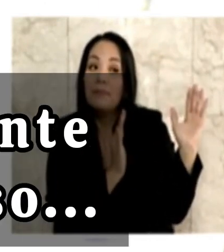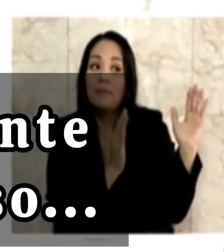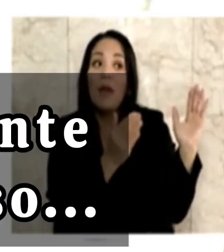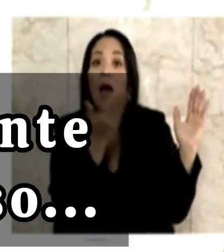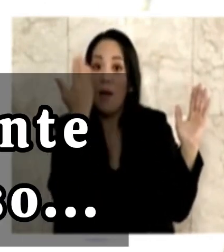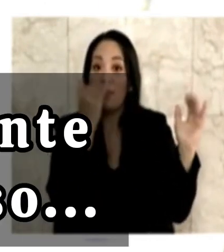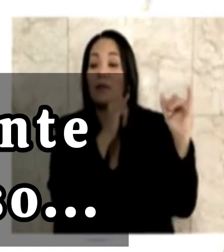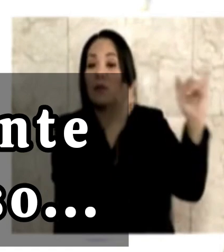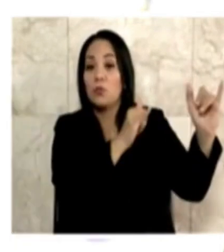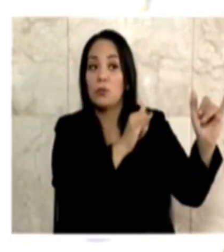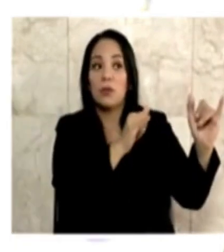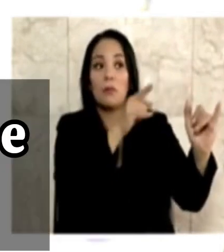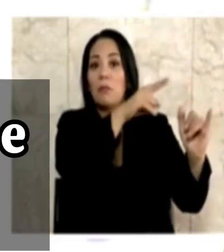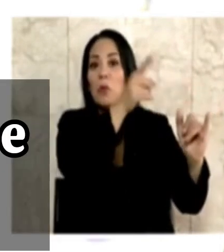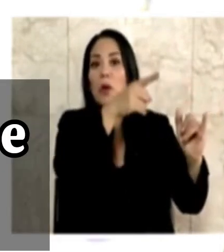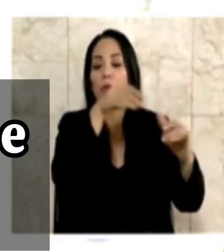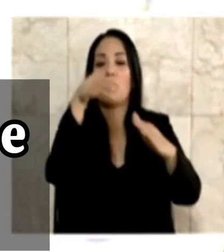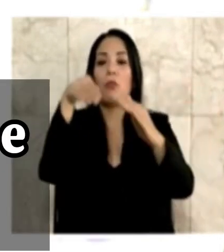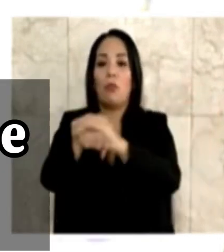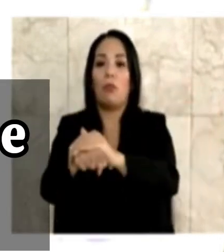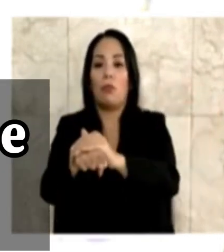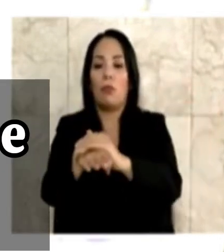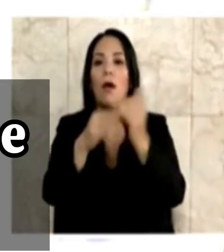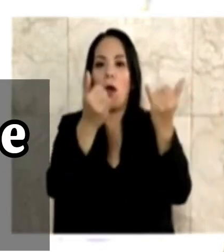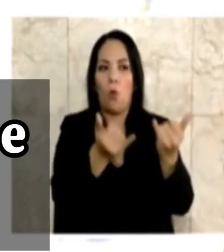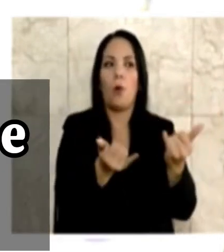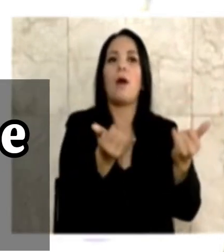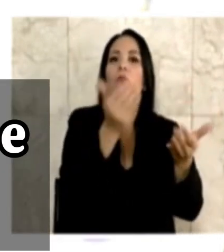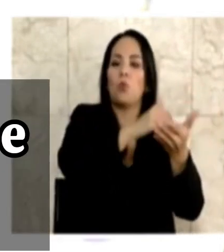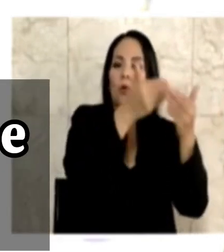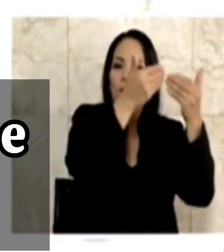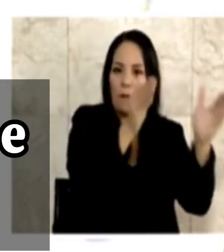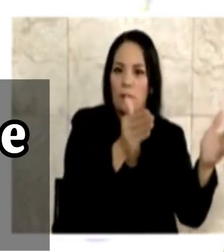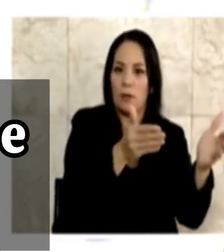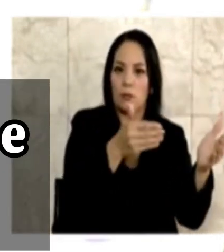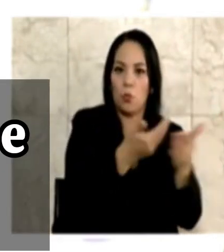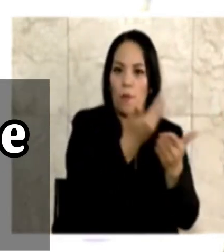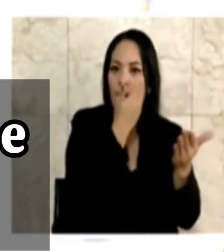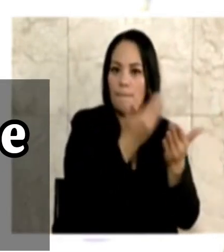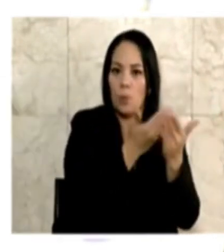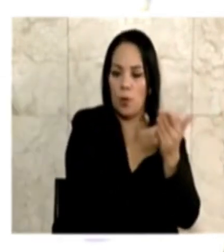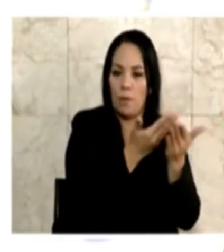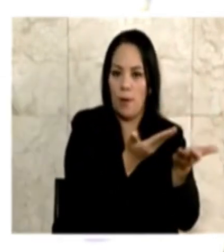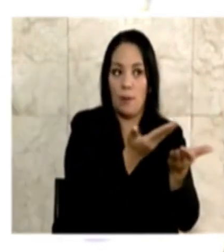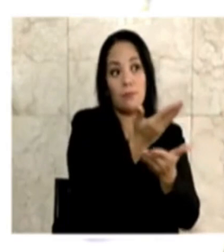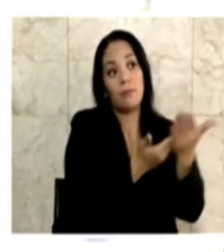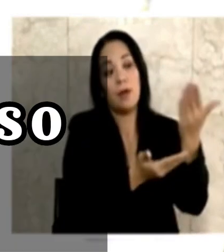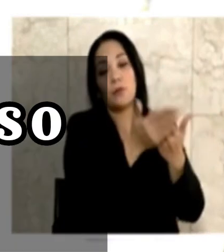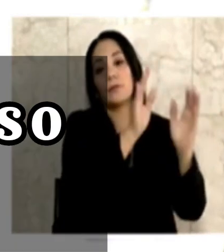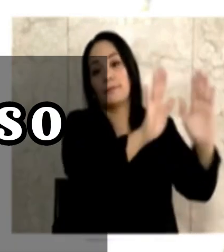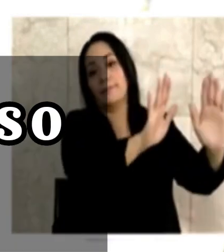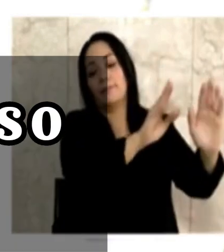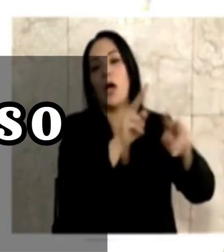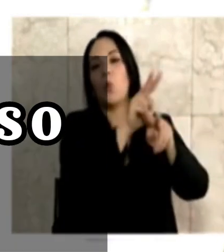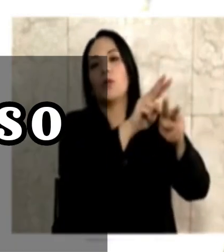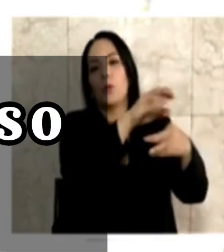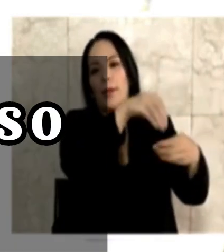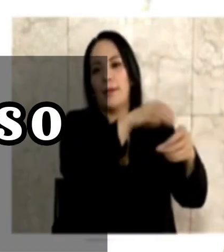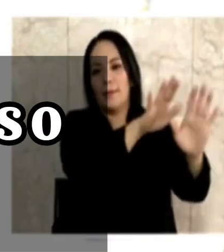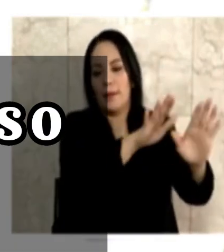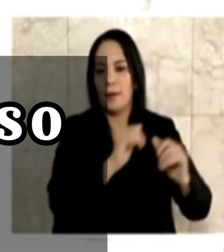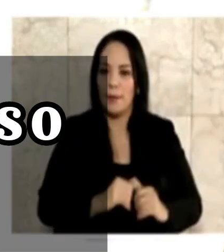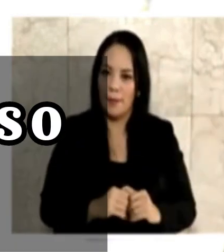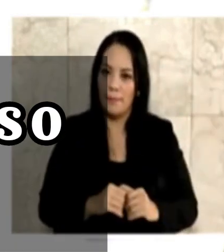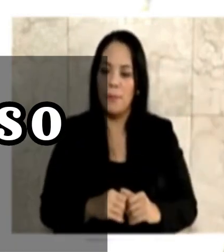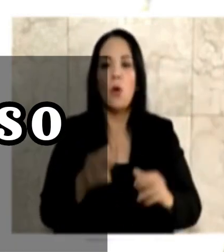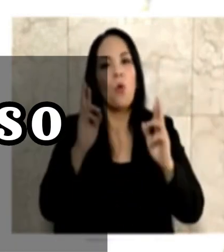y el tema se había archivado, ahora se volvió a reabrir con nueva prueba y está en manos de la auditoría interna. Yo espero que